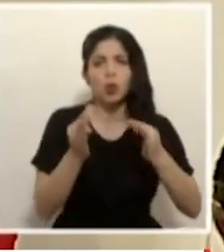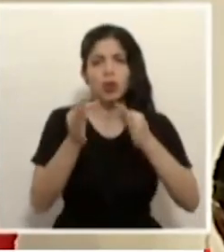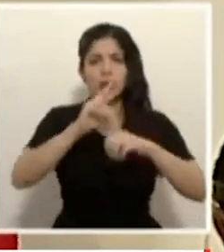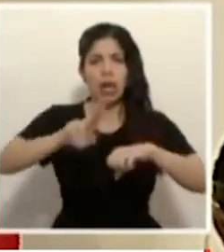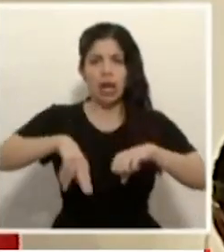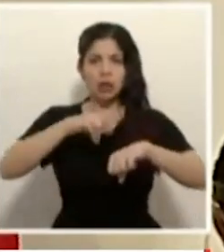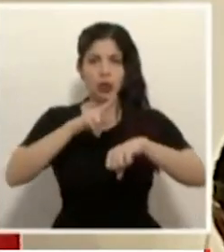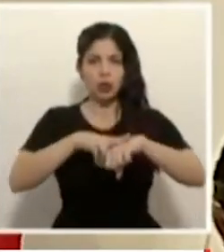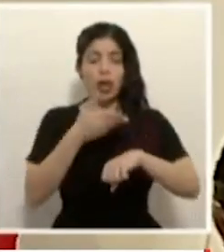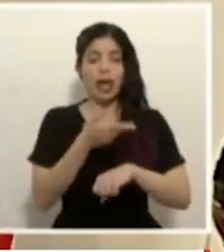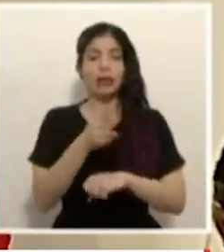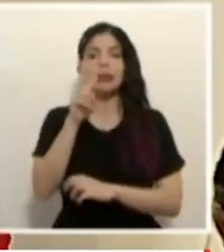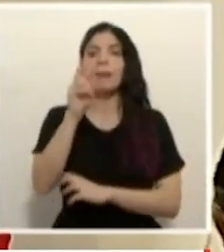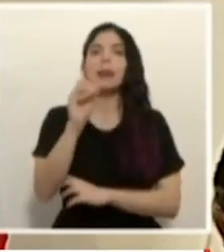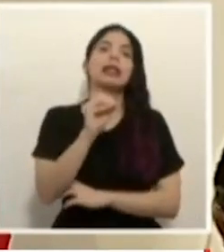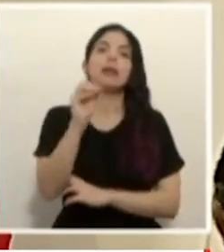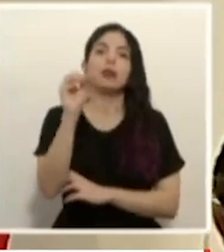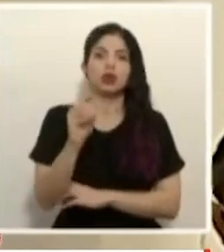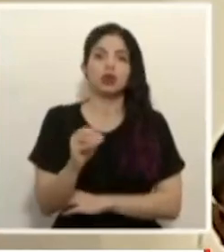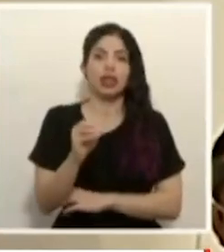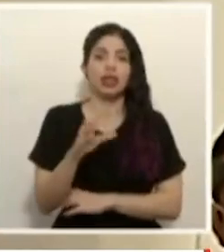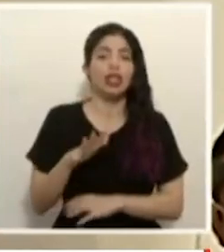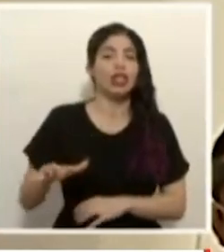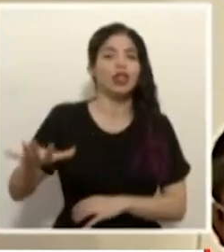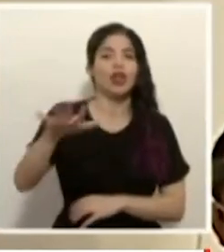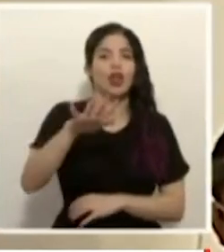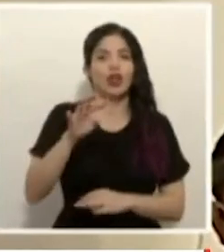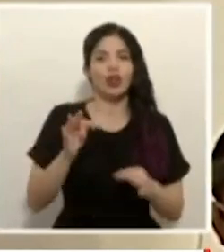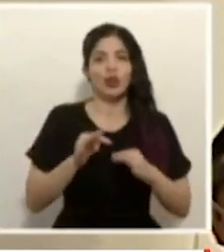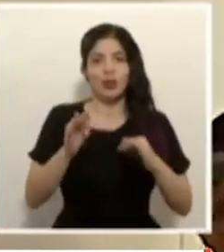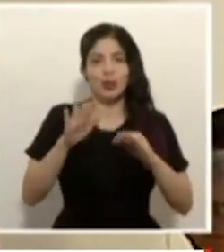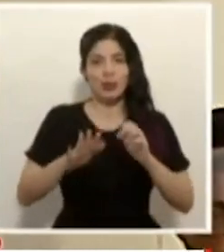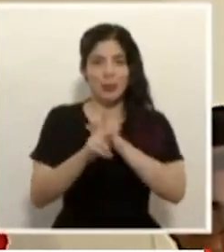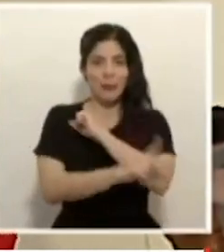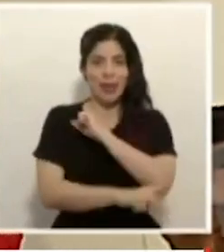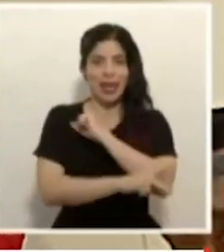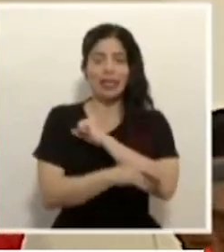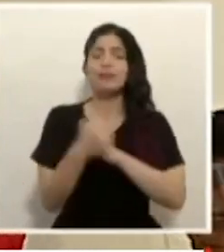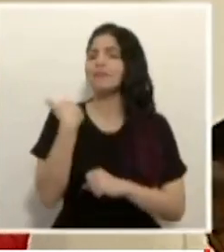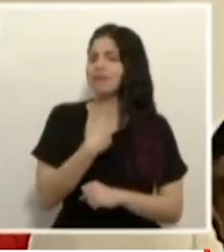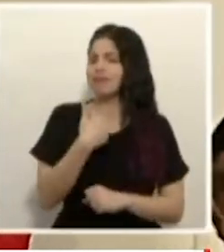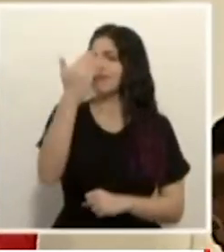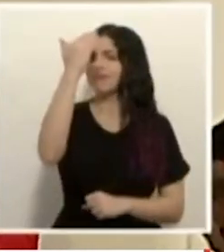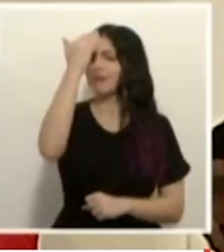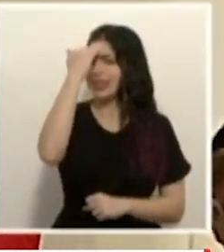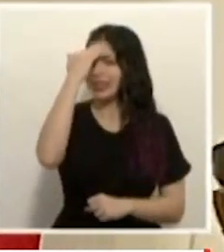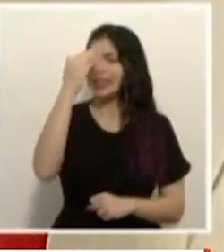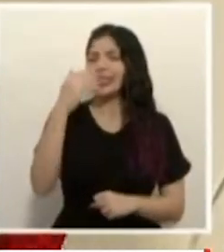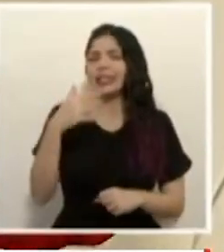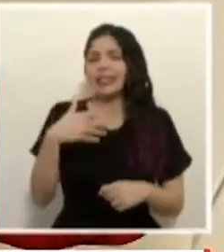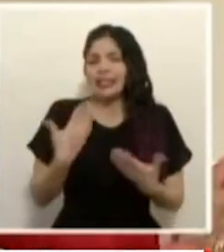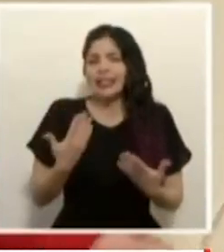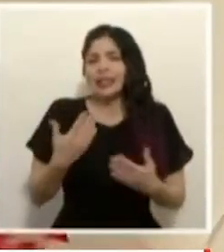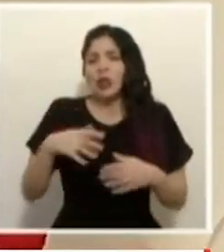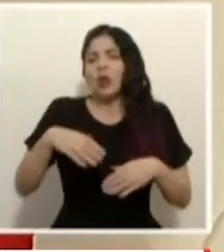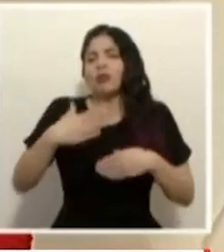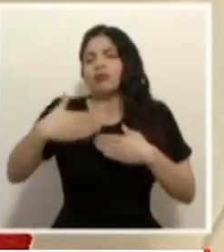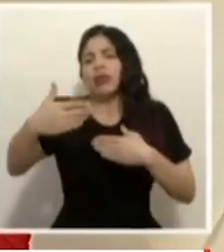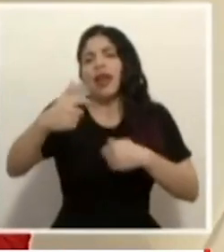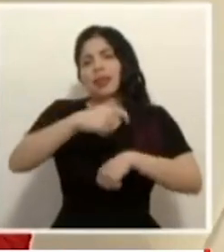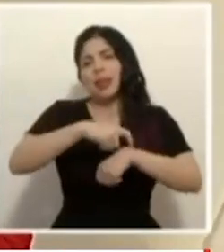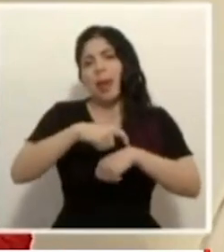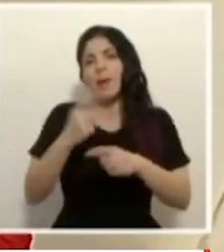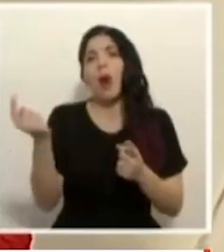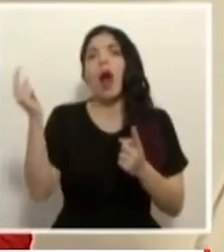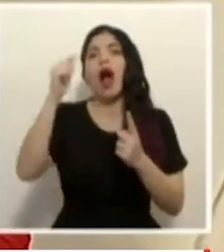cual representa un 20% del total del turismo de nuestro país. Sabemos que tomará un poco de tiempo volver a